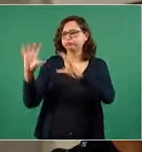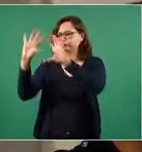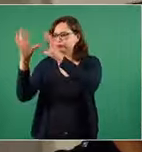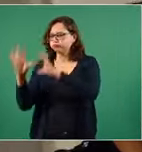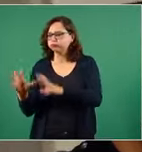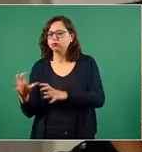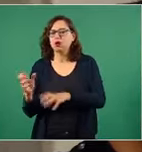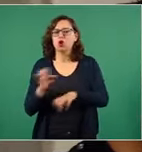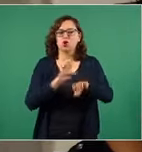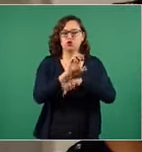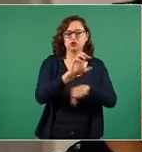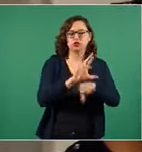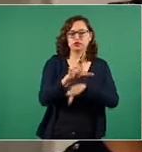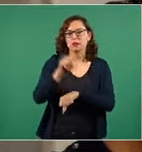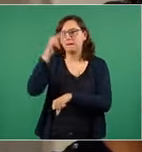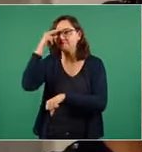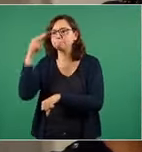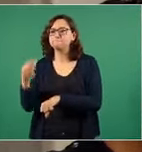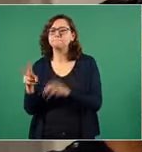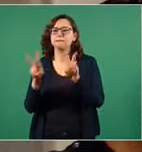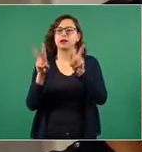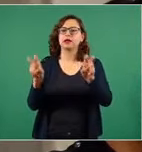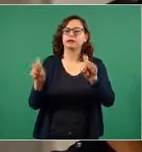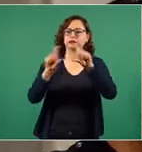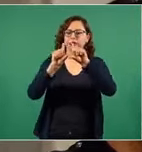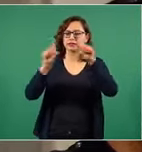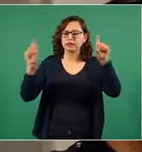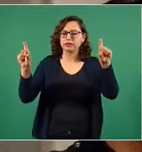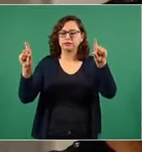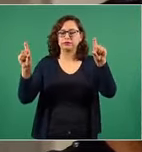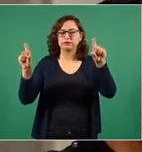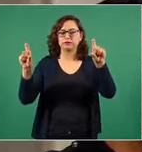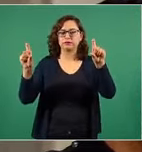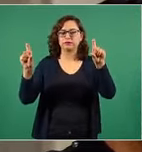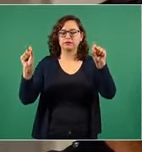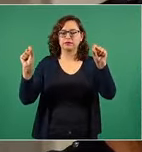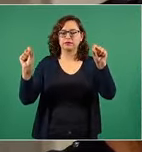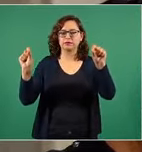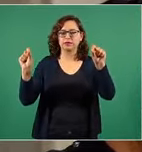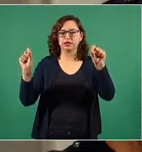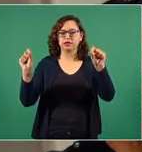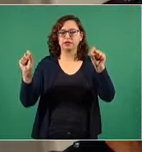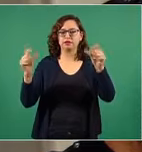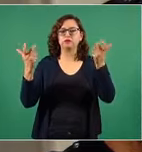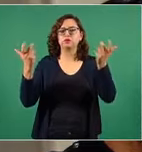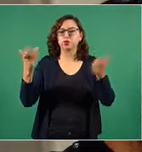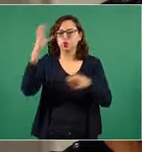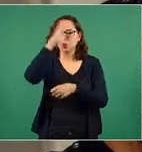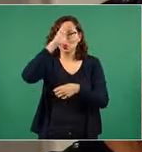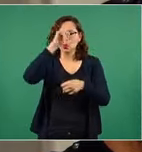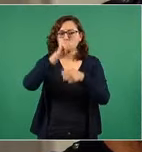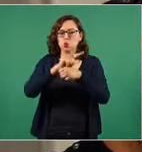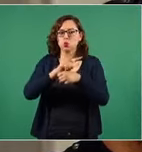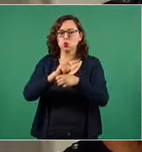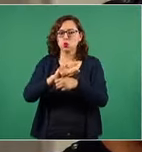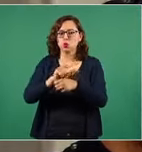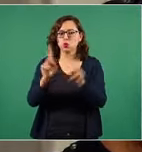México. Y el eslogan de la Fundación México Sin Fronteras es por una cultura de paz.